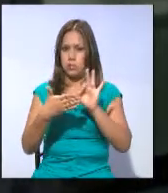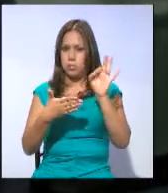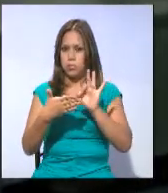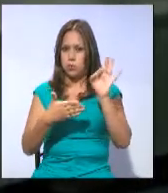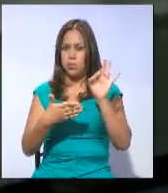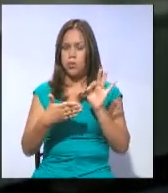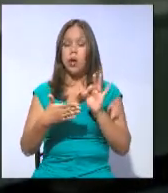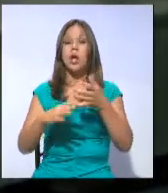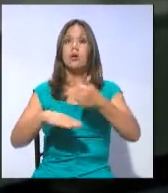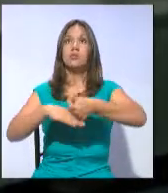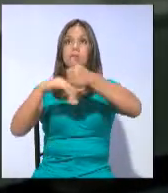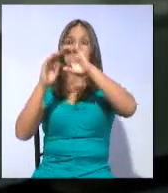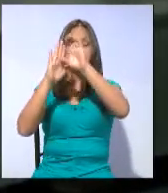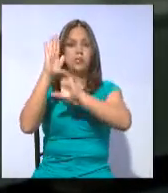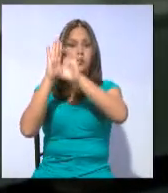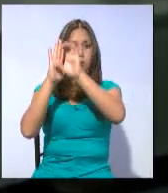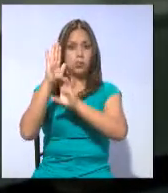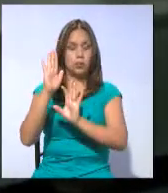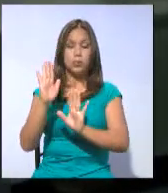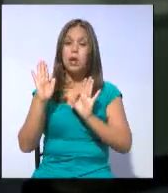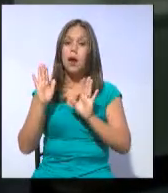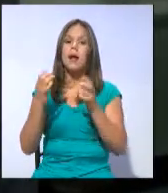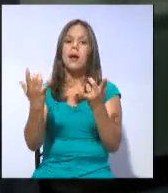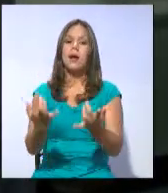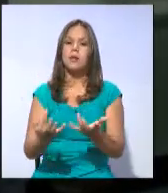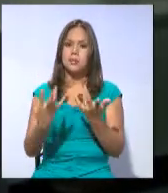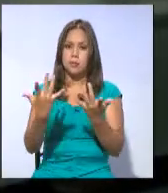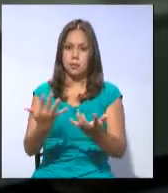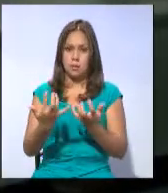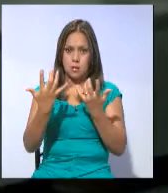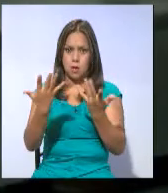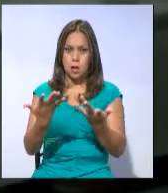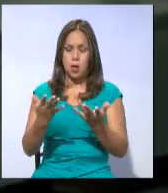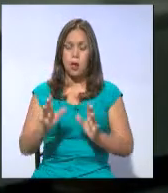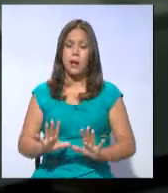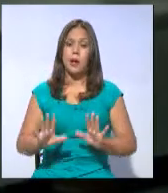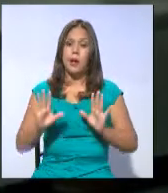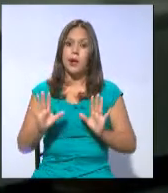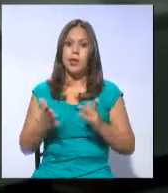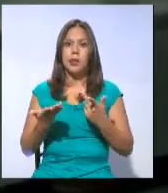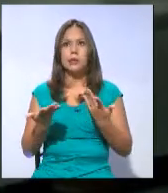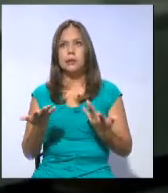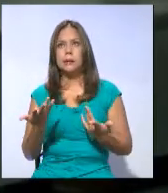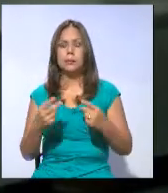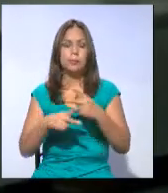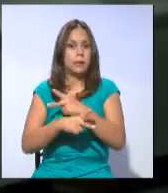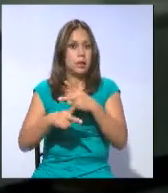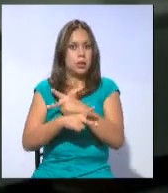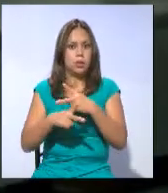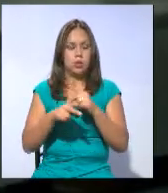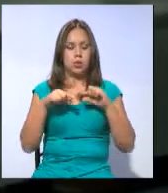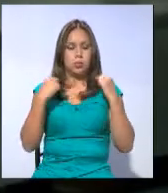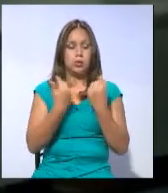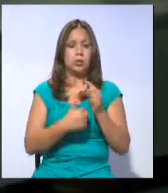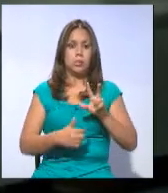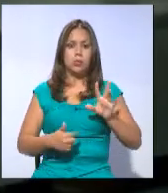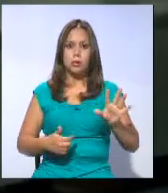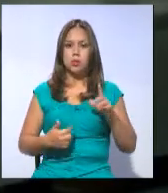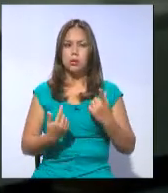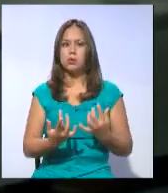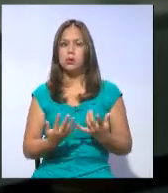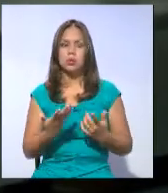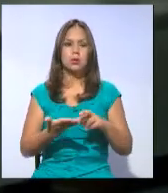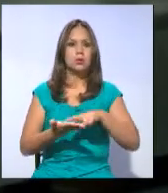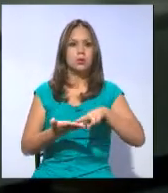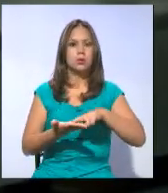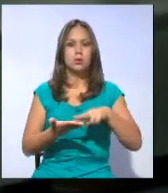constitucionalidad o no. Es decir, sería muy riesgoso que el bloque se reúna a tomar